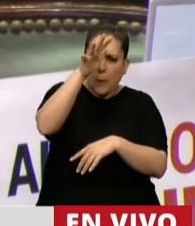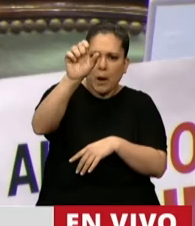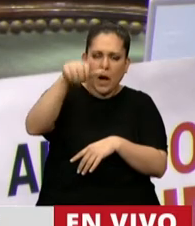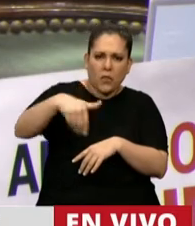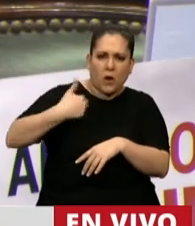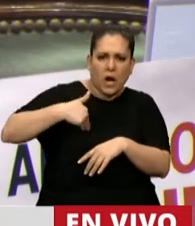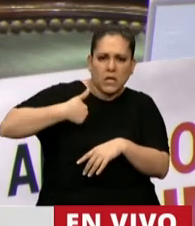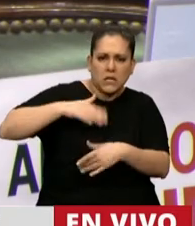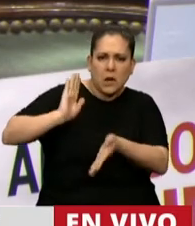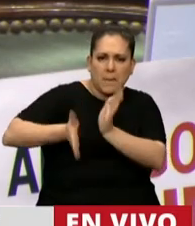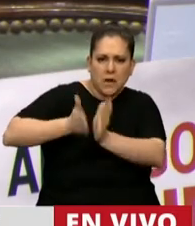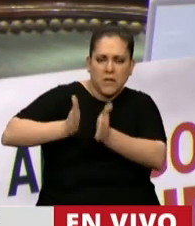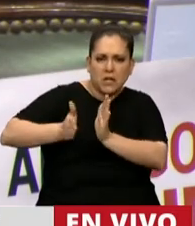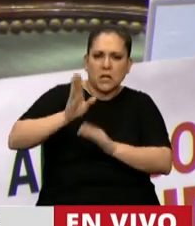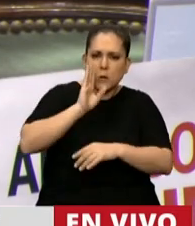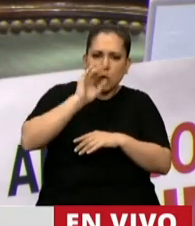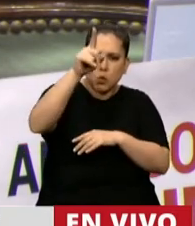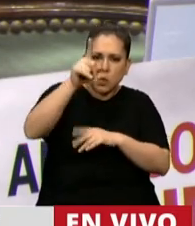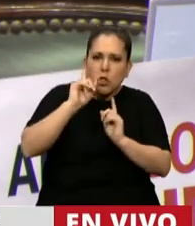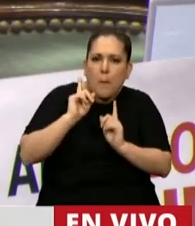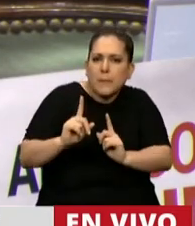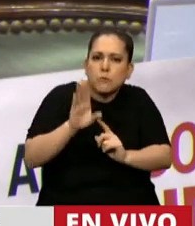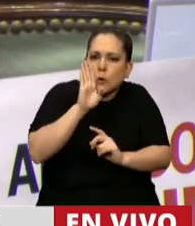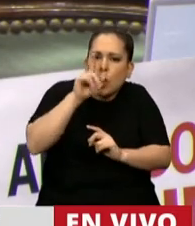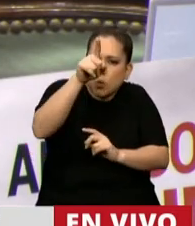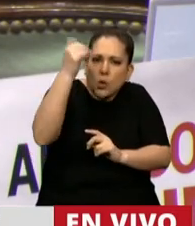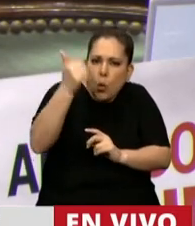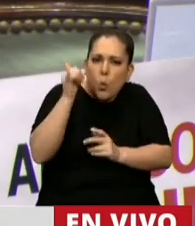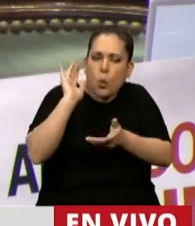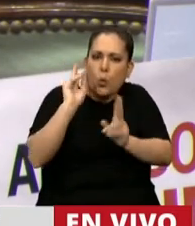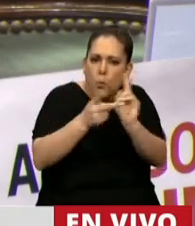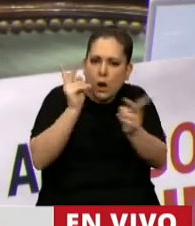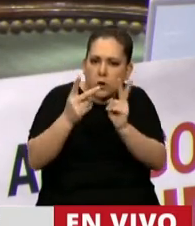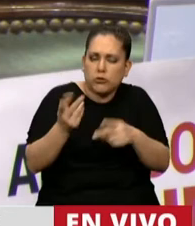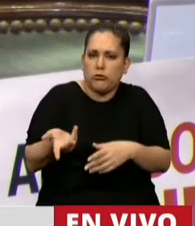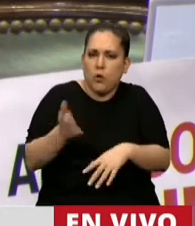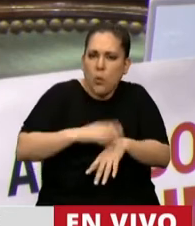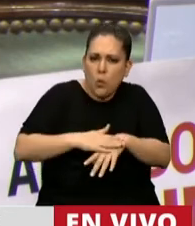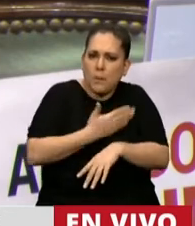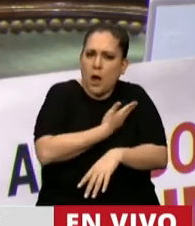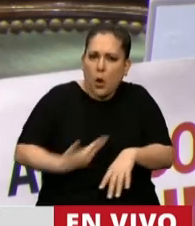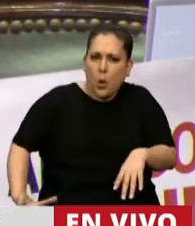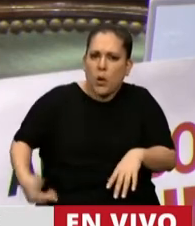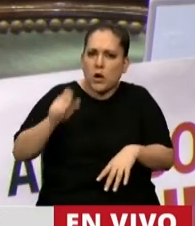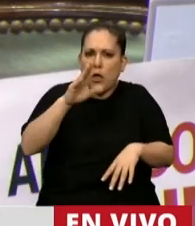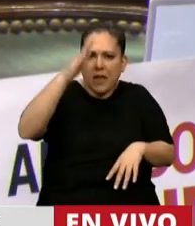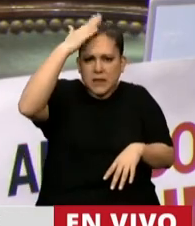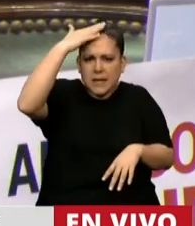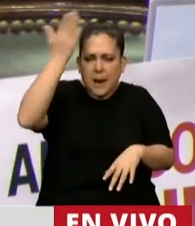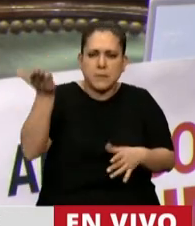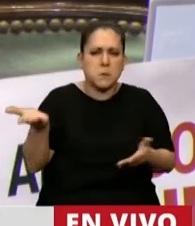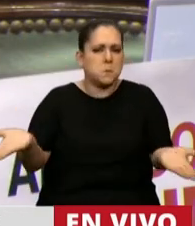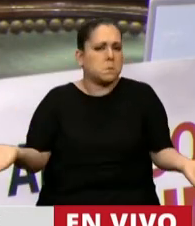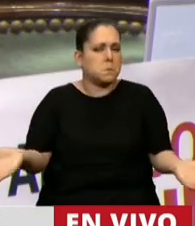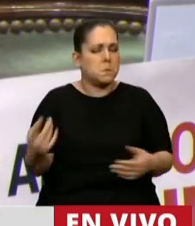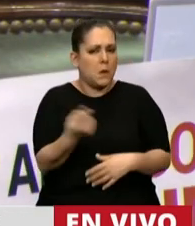represiones a los manifestantes en Estados Unidos mismo, donde ha habido muertos por parte del gobierno de Trump. Entonces, presidente, nosotros